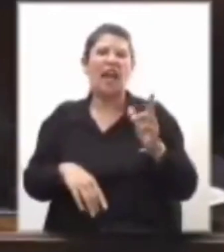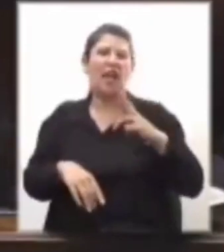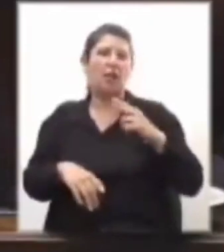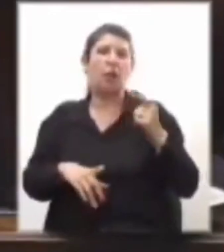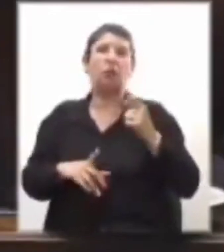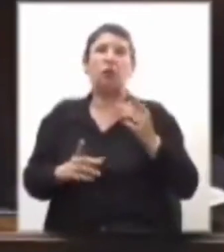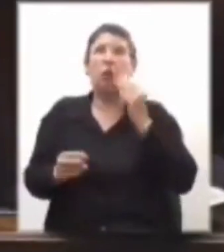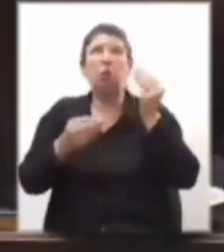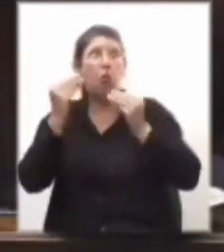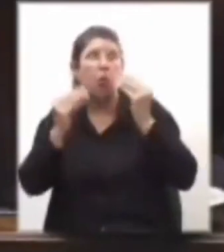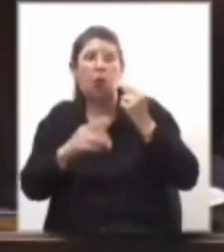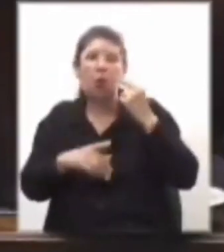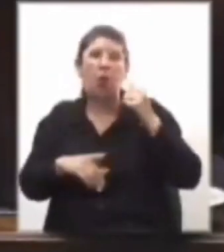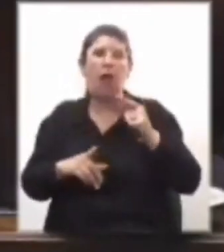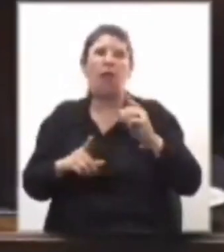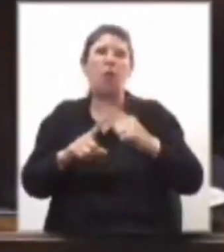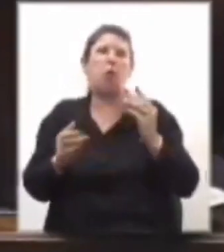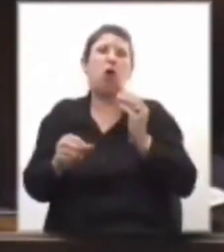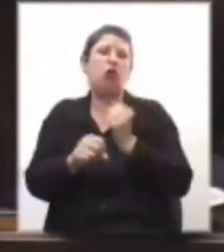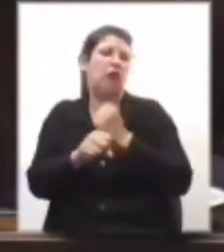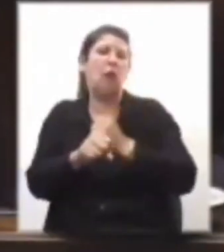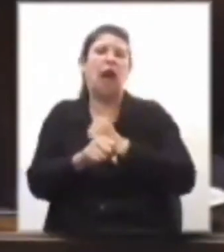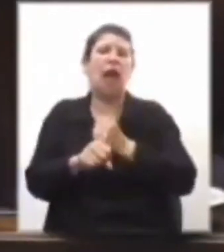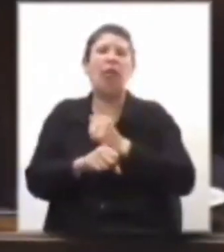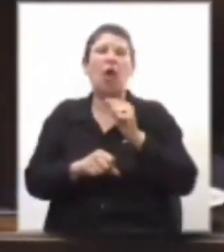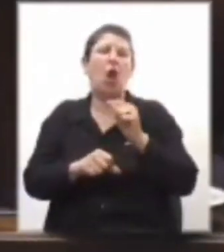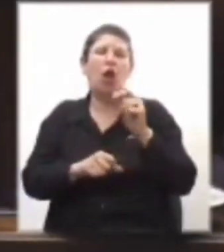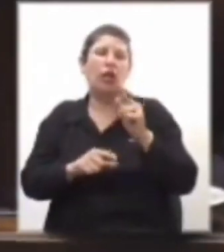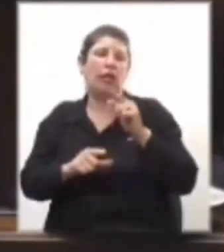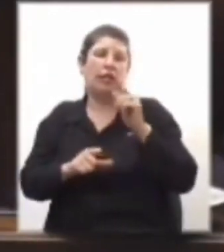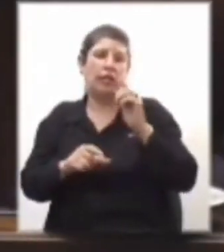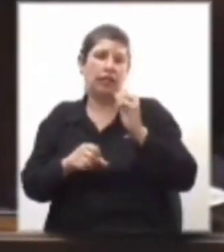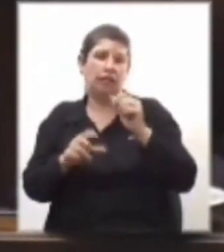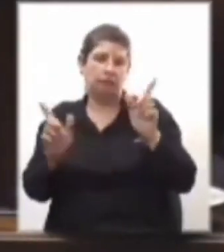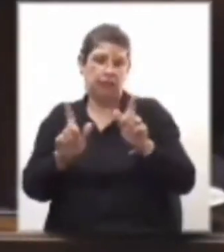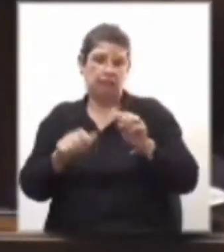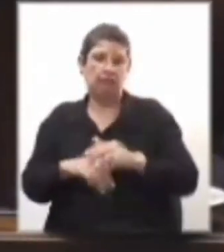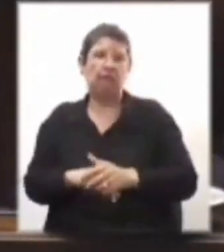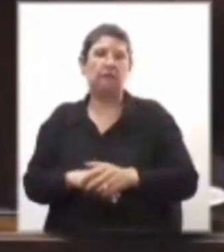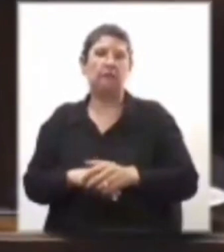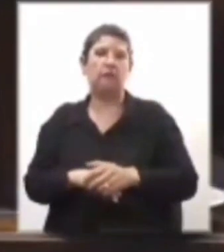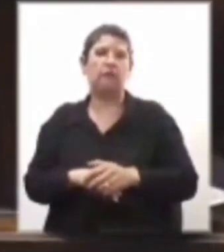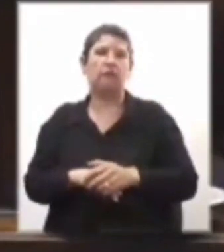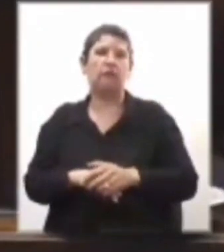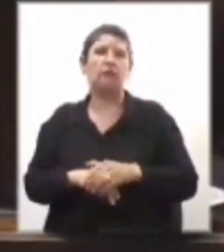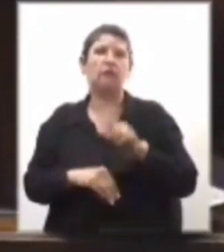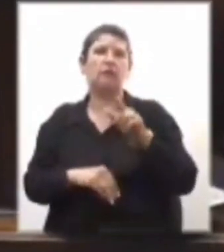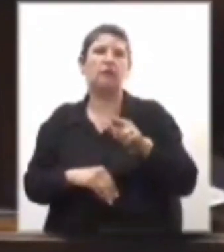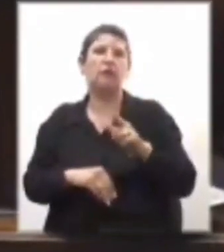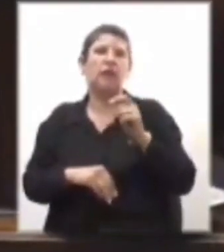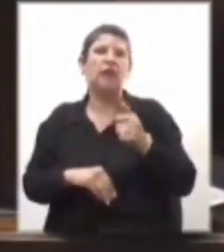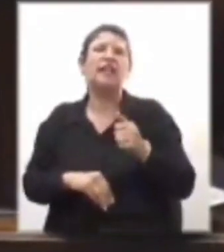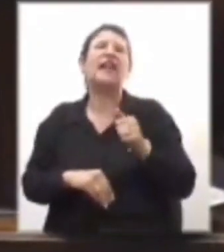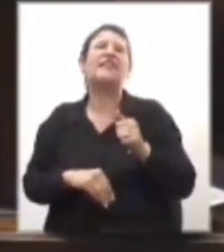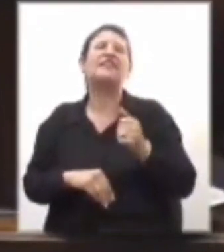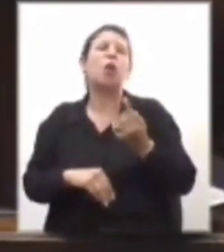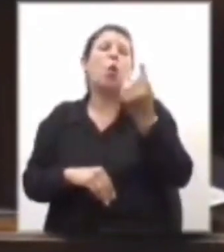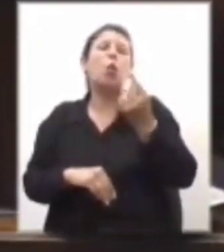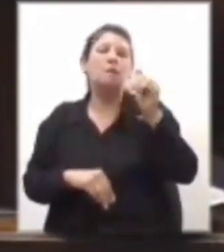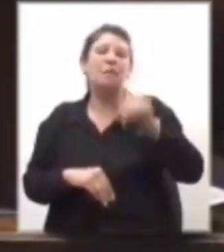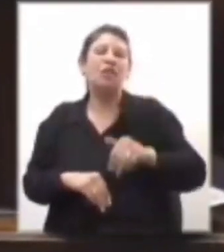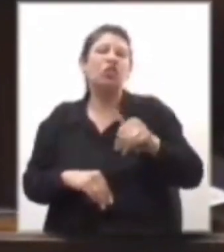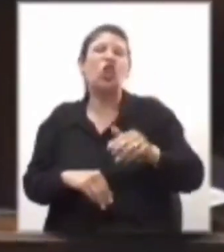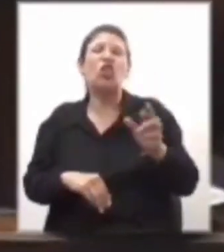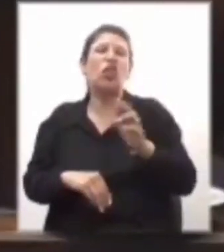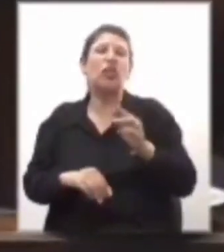muy preocupados por los trabajadores y trabajadoras de los medios. Me permite, señora... El casi millón de dólares que se le